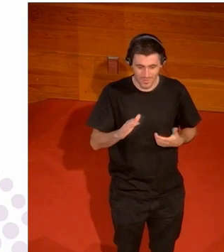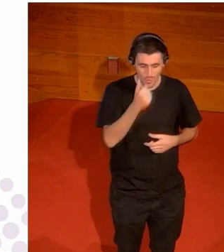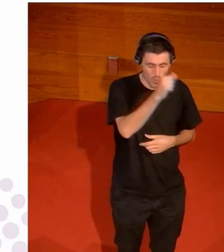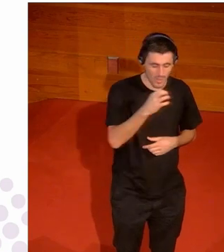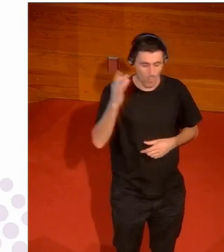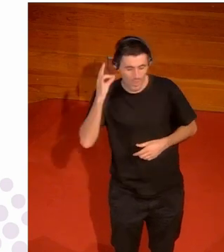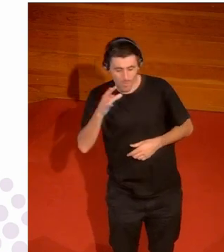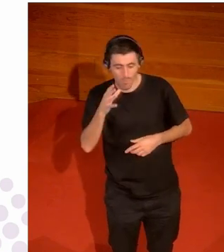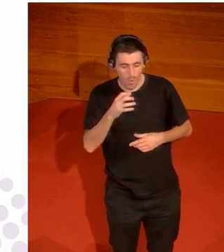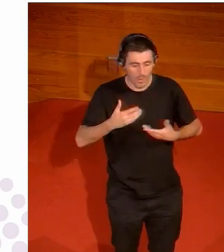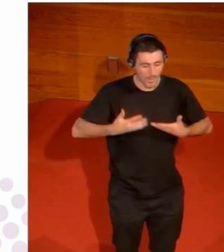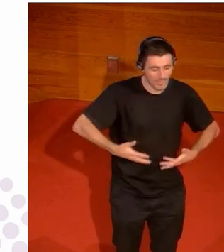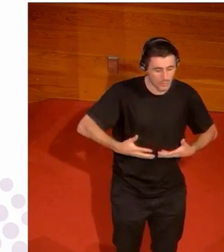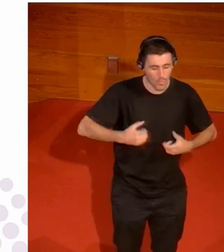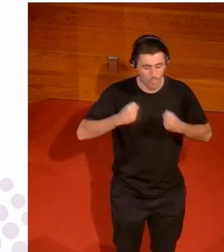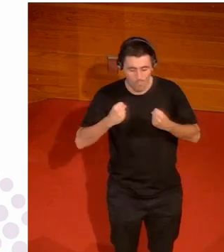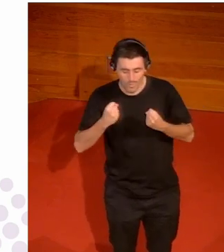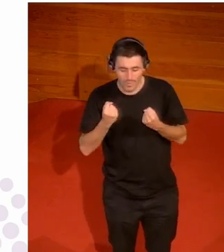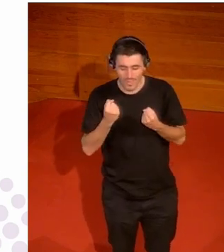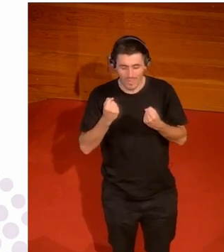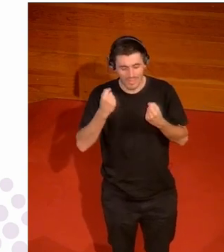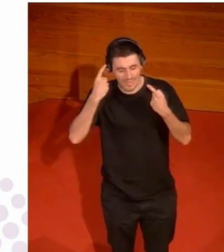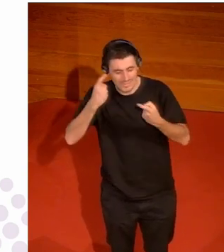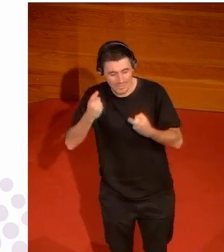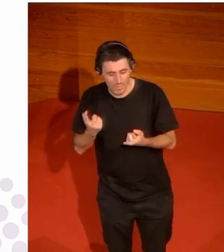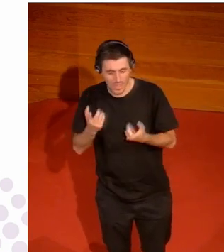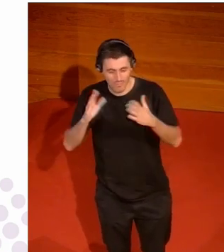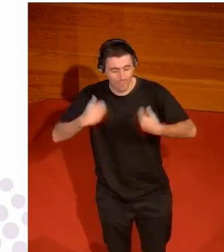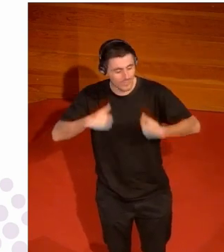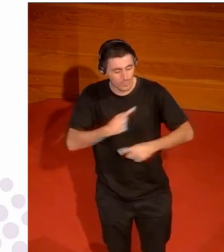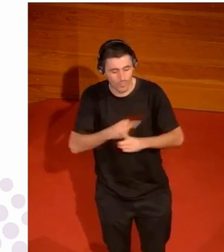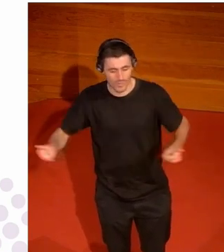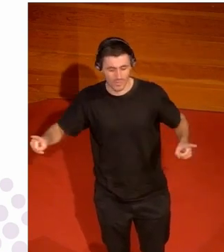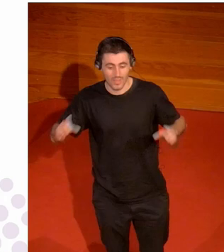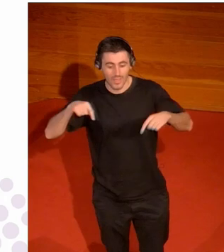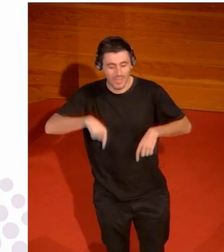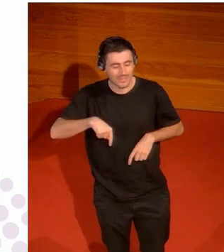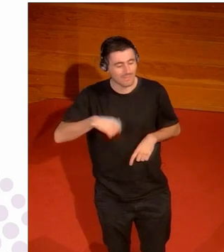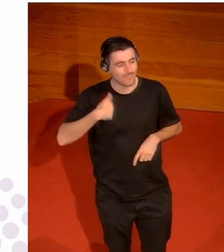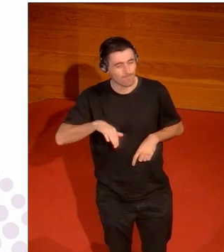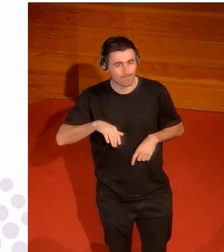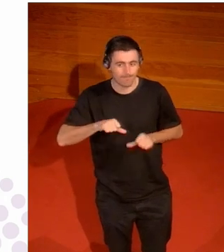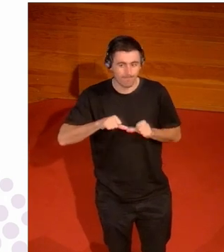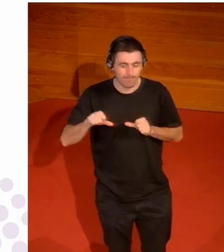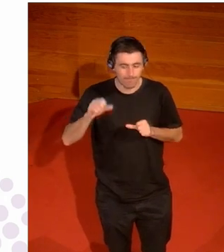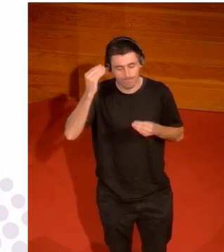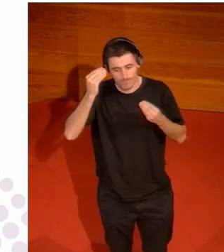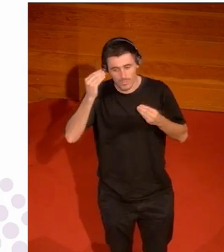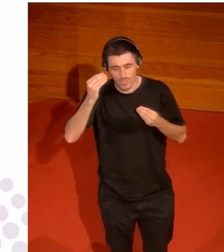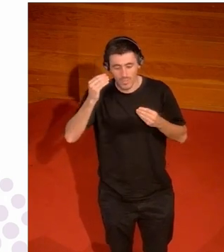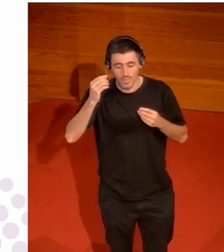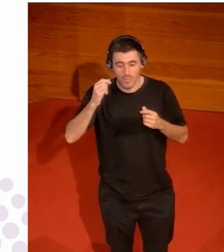peso por fuerza por resistencia tienen otro físico entonces aquí se crea un cisma y entonces te dicen